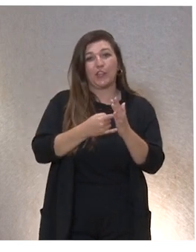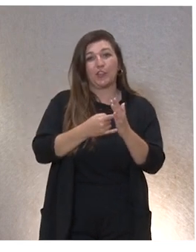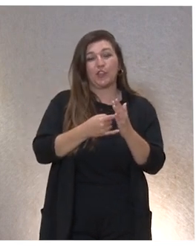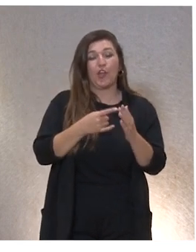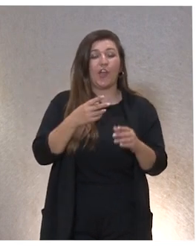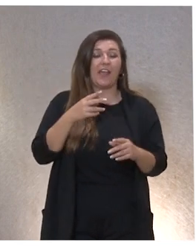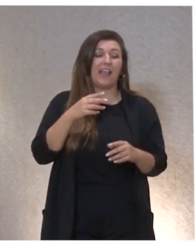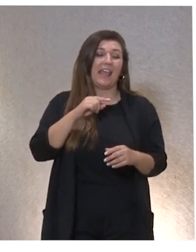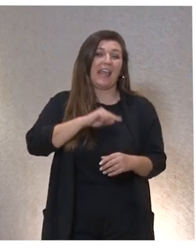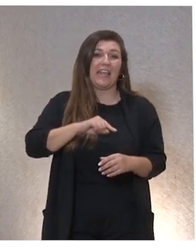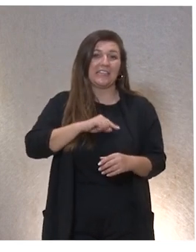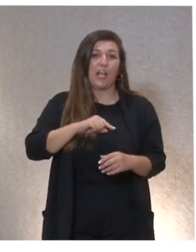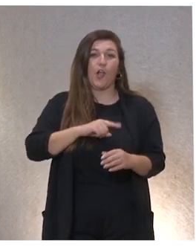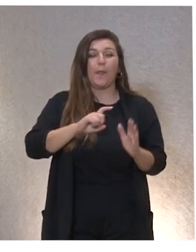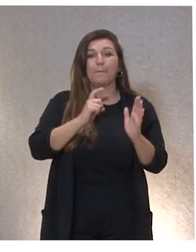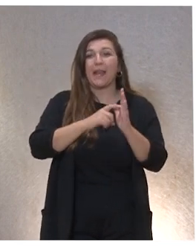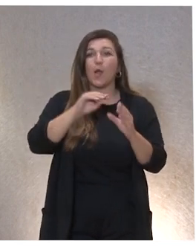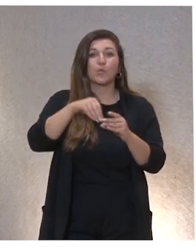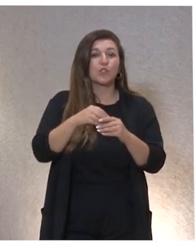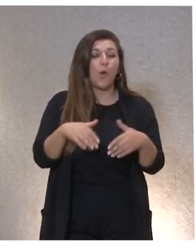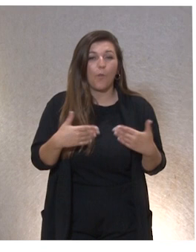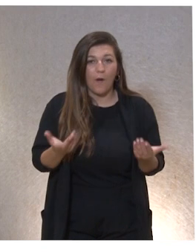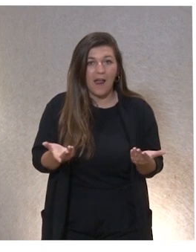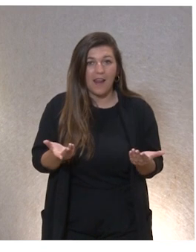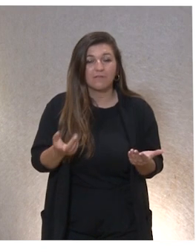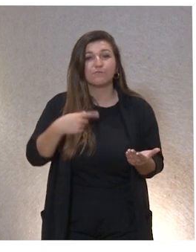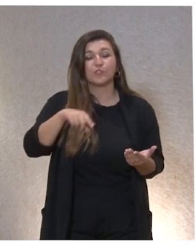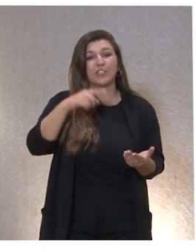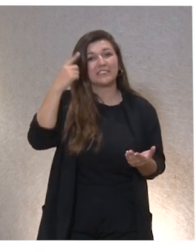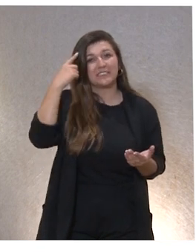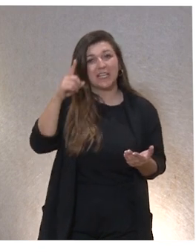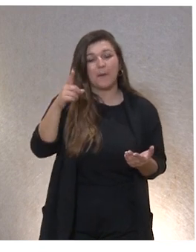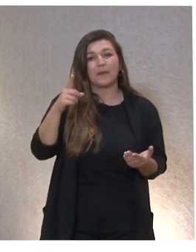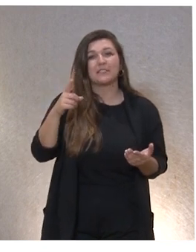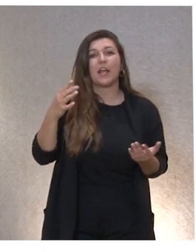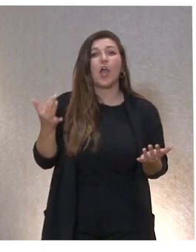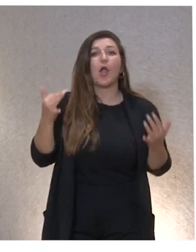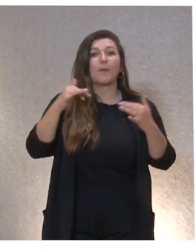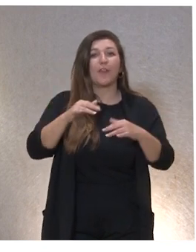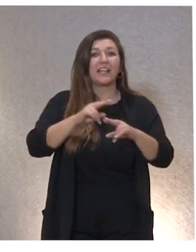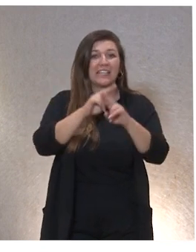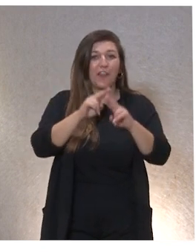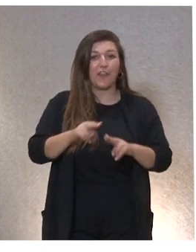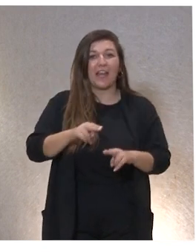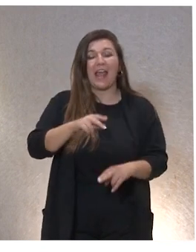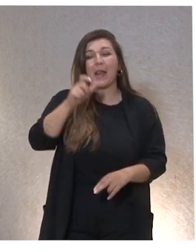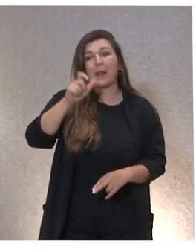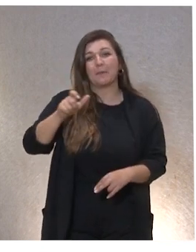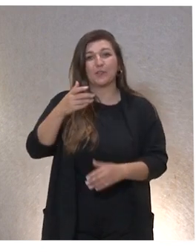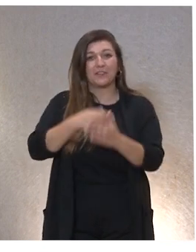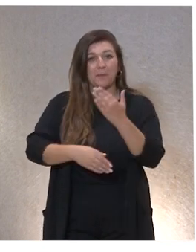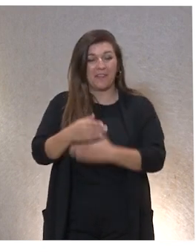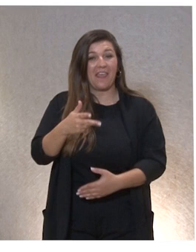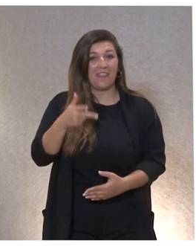ético de plena inclusión? pues como todos sabemos la convención internacional sobre los derechos de las personas con discapacidad es nuestro